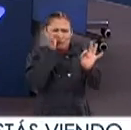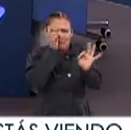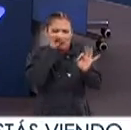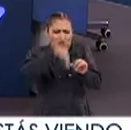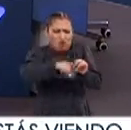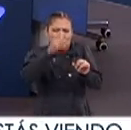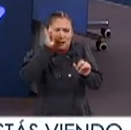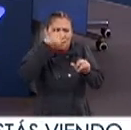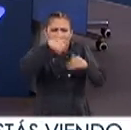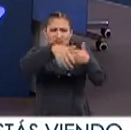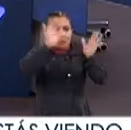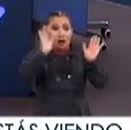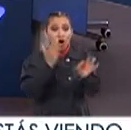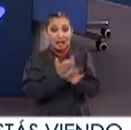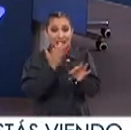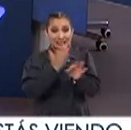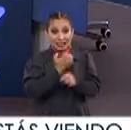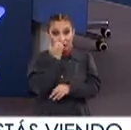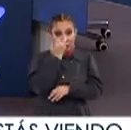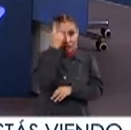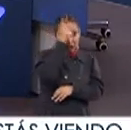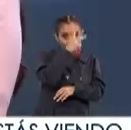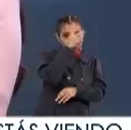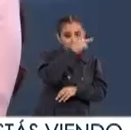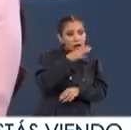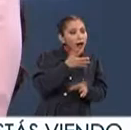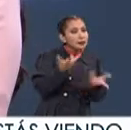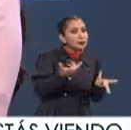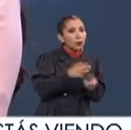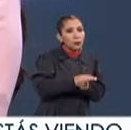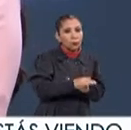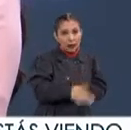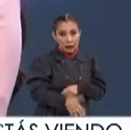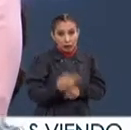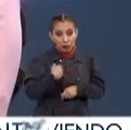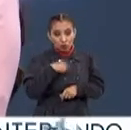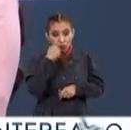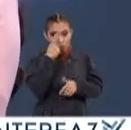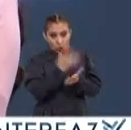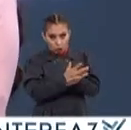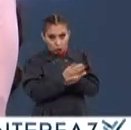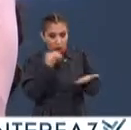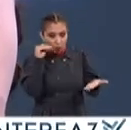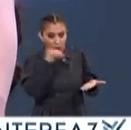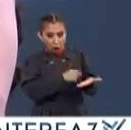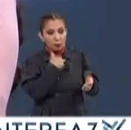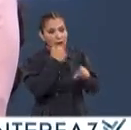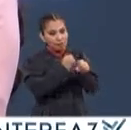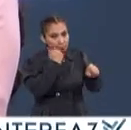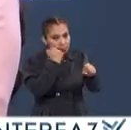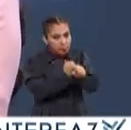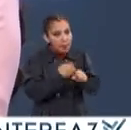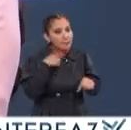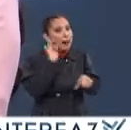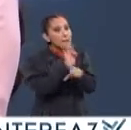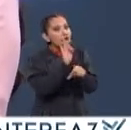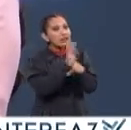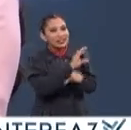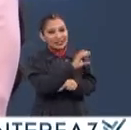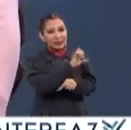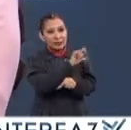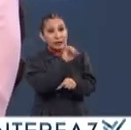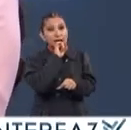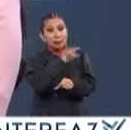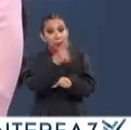momento Así es, en este momento en la Facultad de Psicología Lo que estamos haciendo es no solamente llevar a cabo El simulacro de acción de protección civil